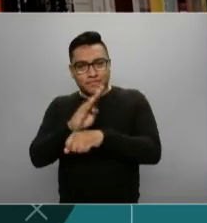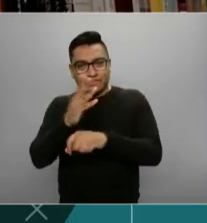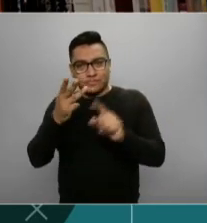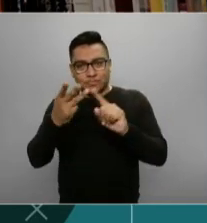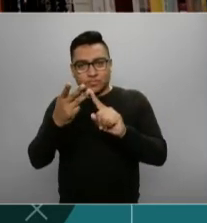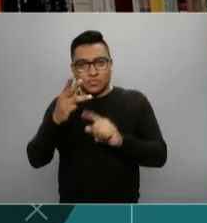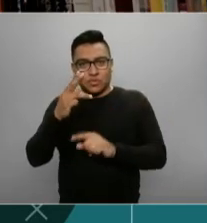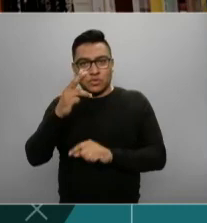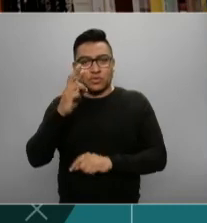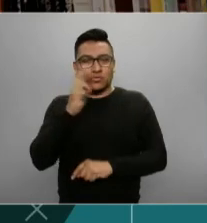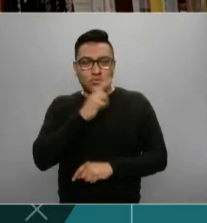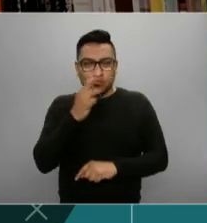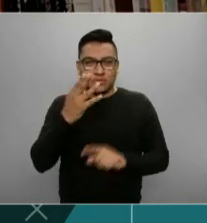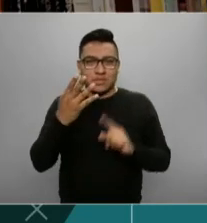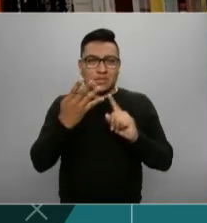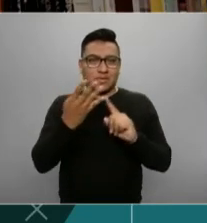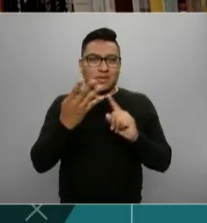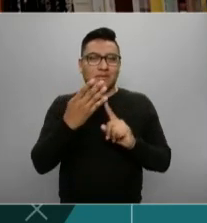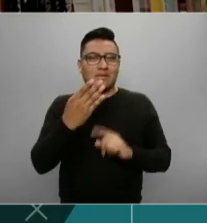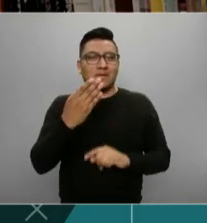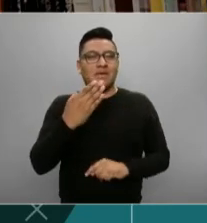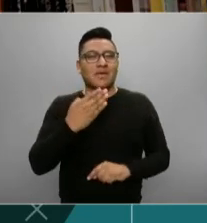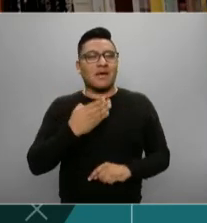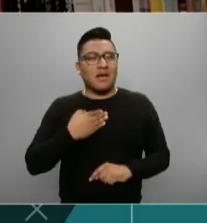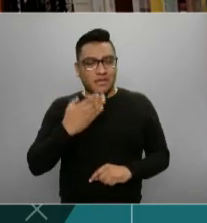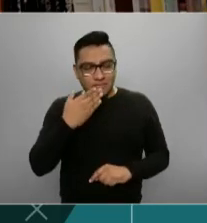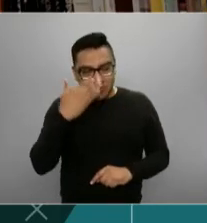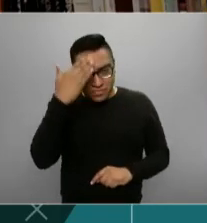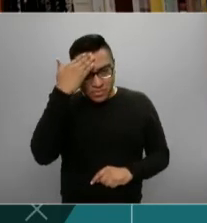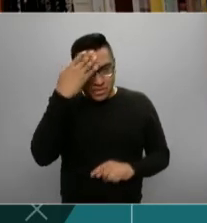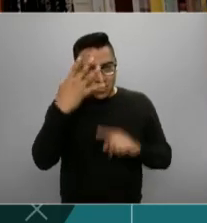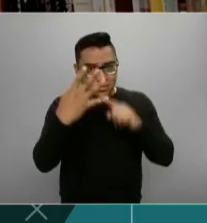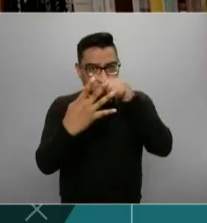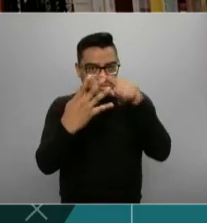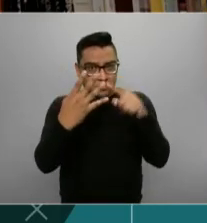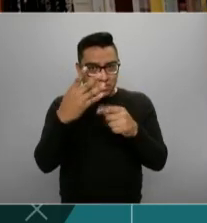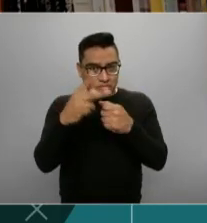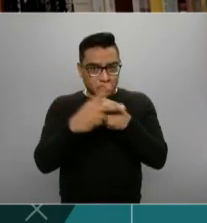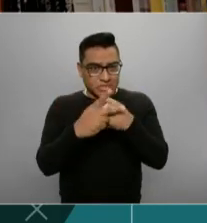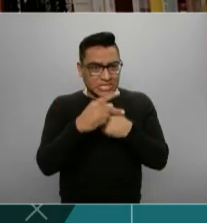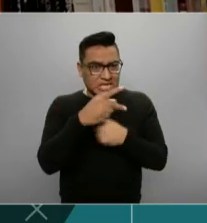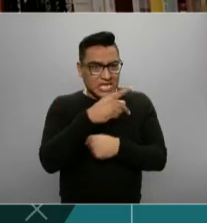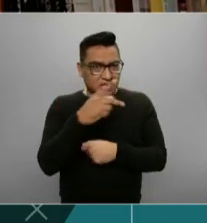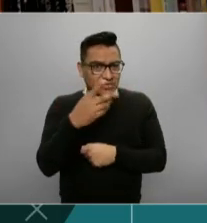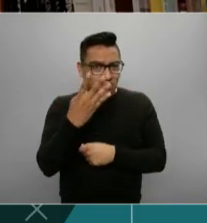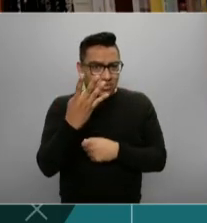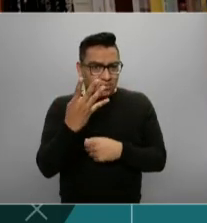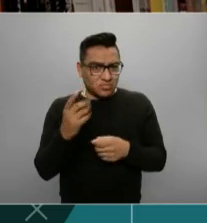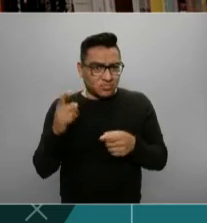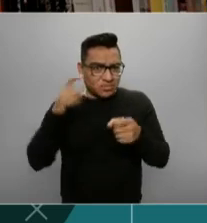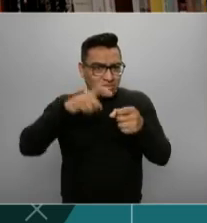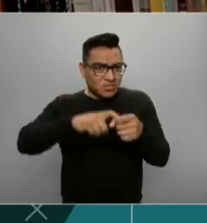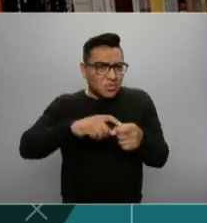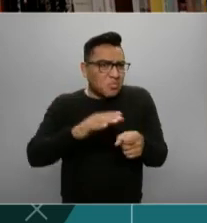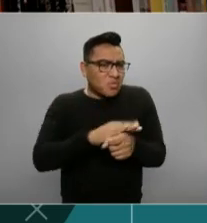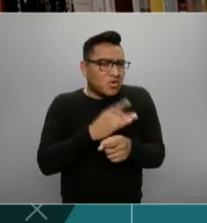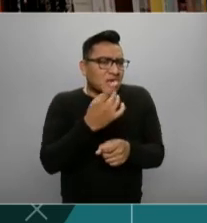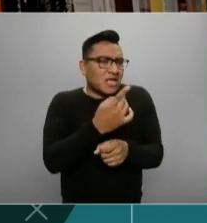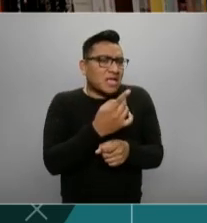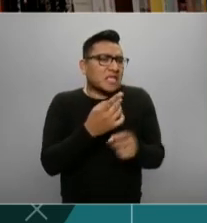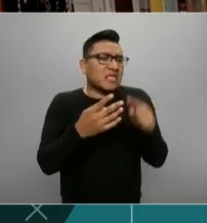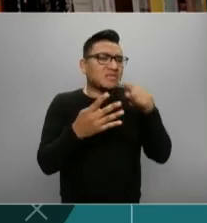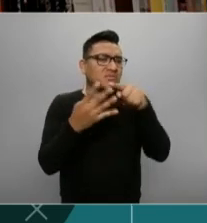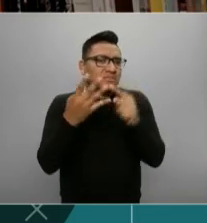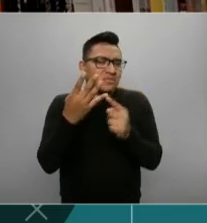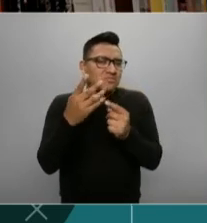Irán y Arabia Saudita. tengo esta información. ¿Hay alguna razón por la cual estos países no se han sumado y qué importancia